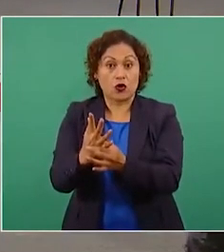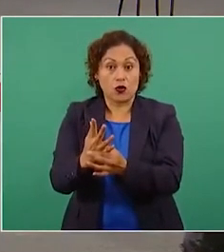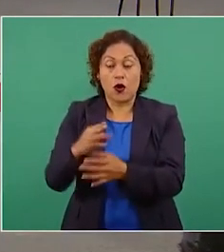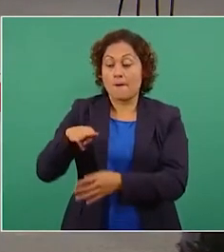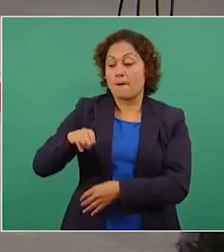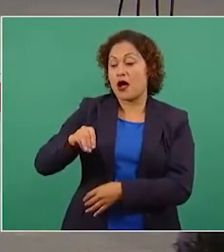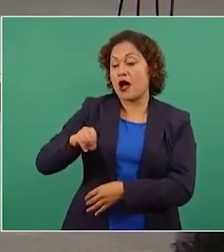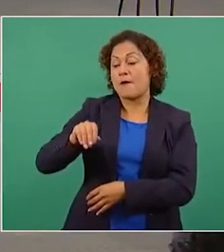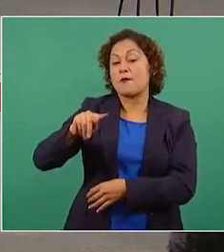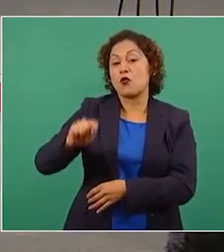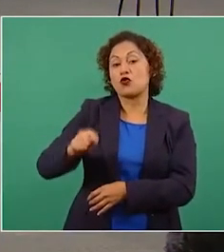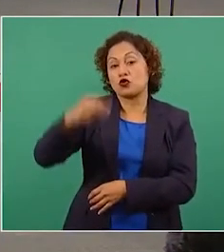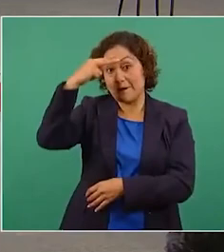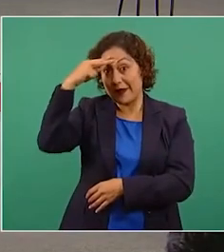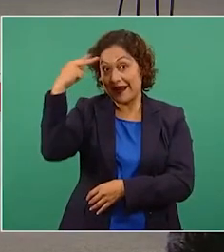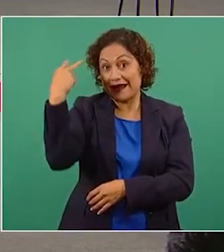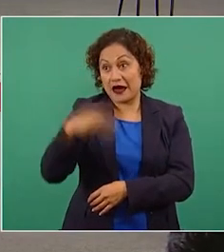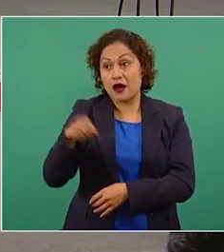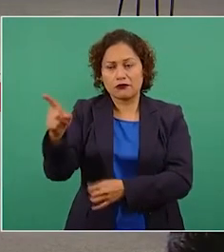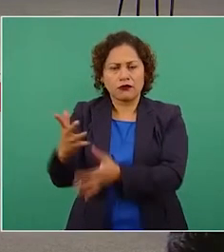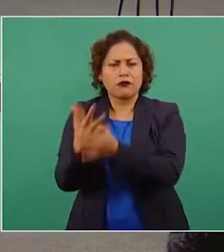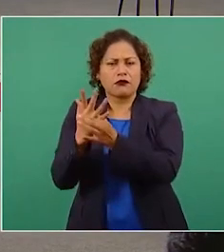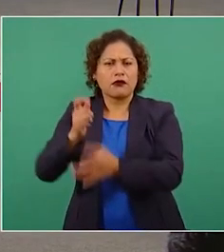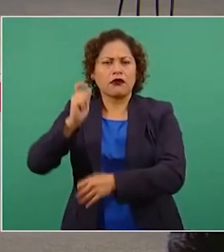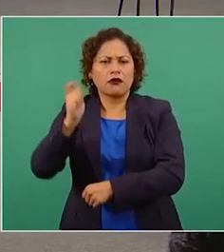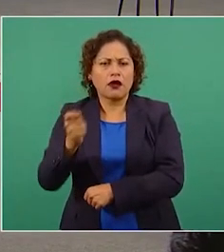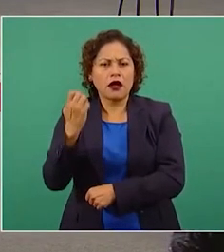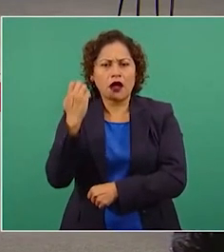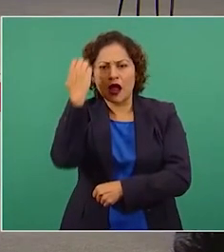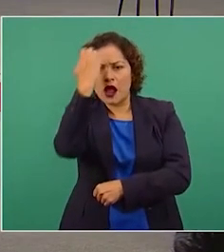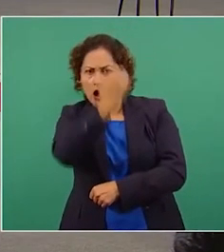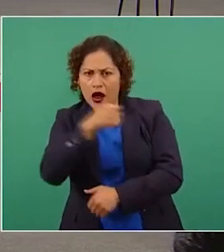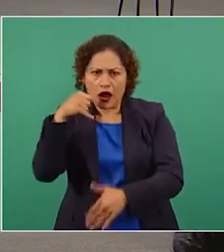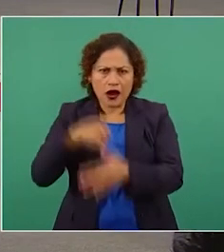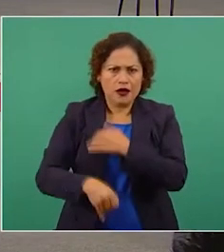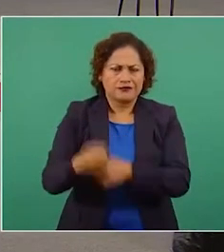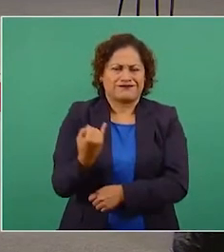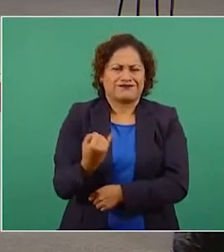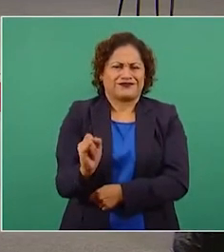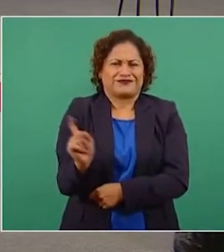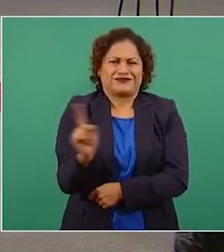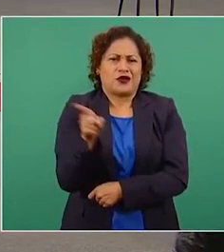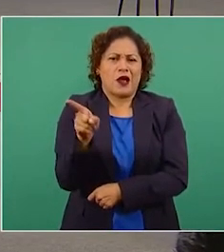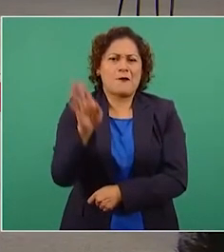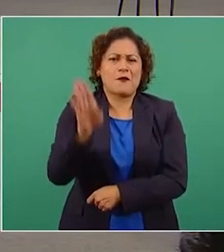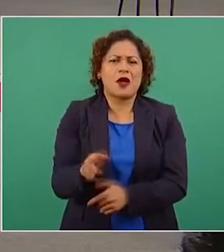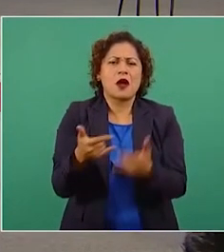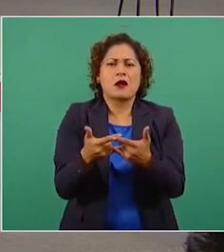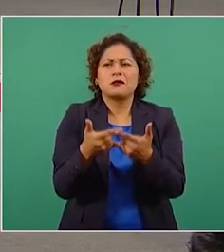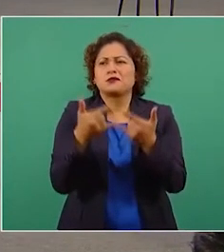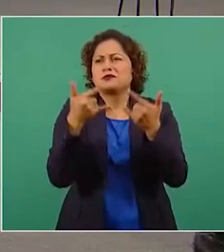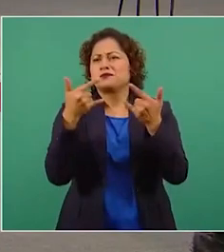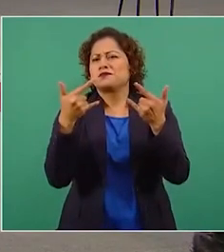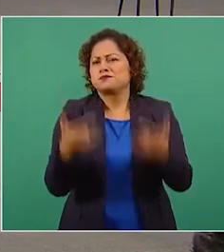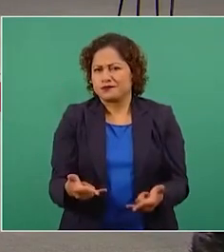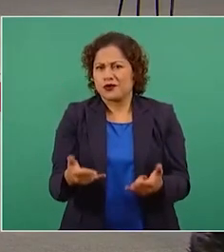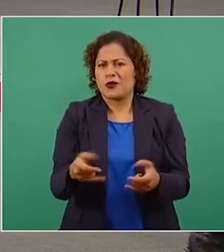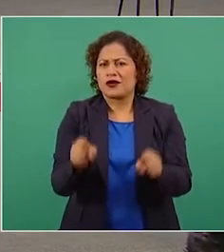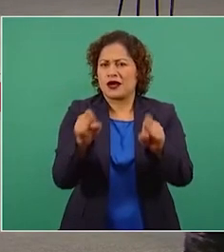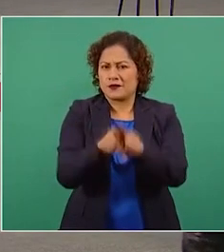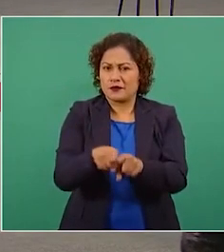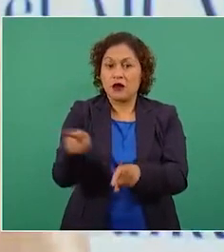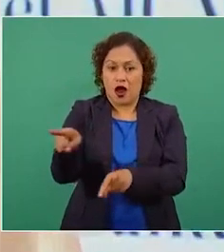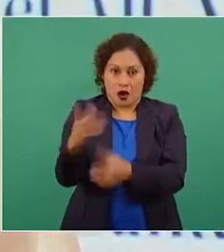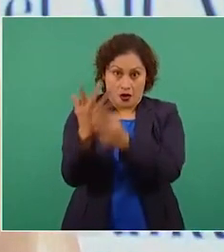refiere a ello que es más que un análisis, parece la introducción a un melodrama televisivo. Dresser escribe,